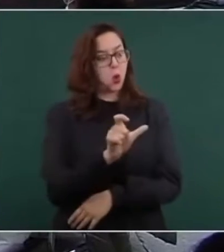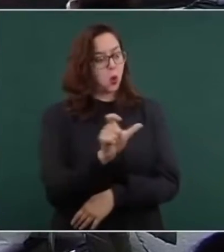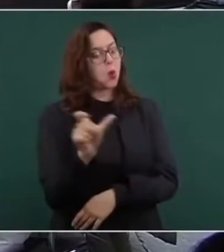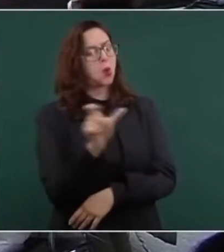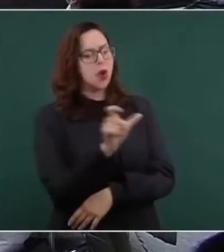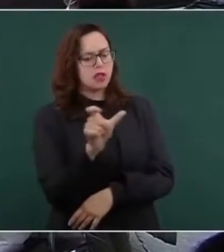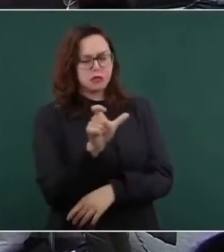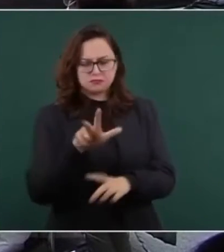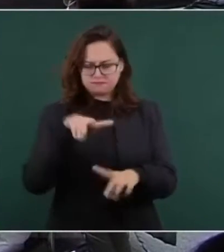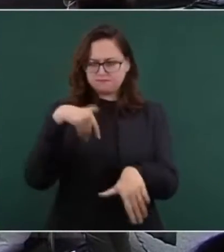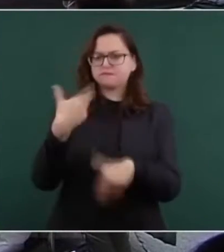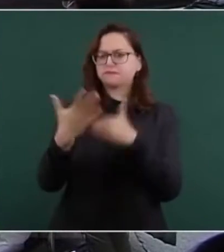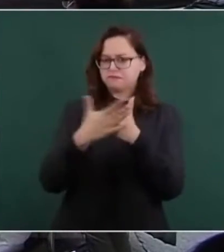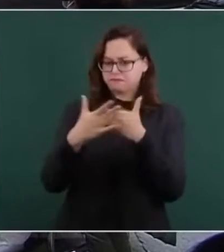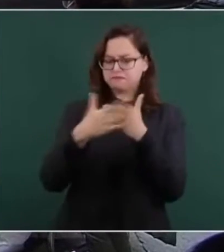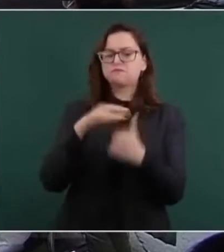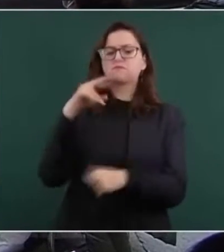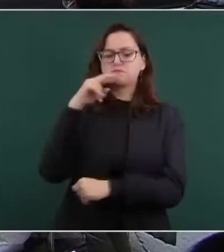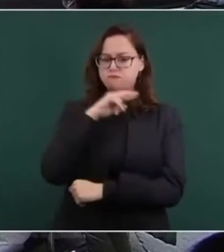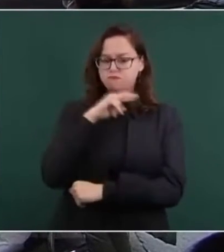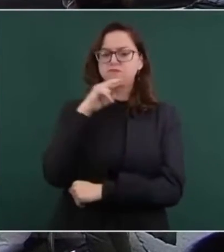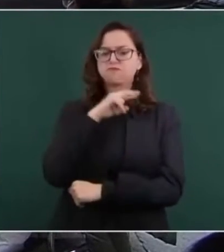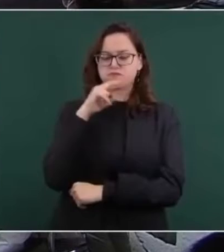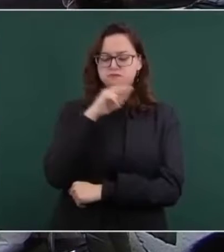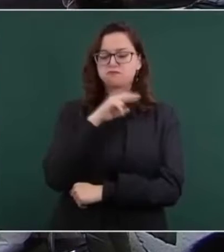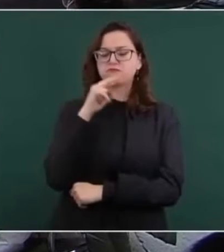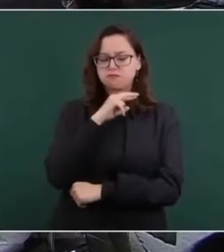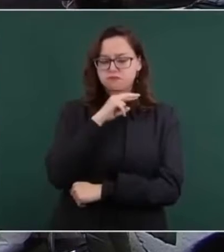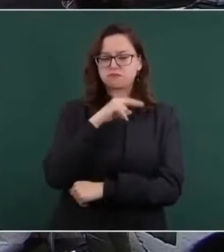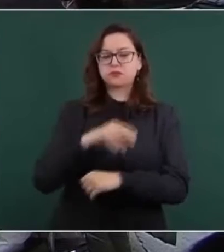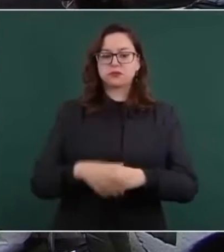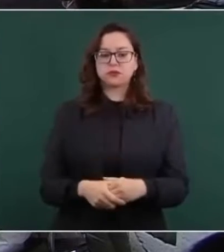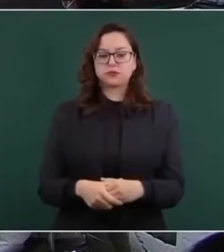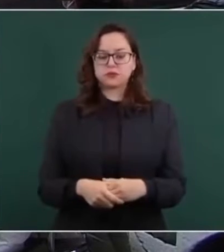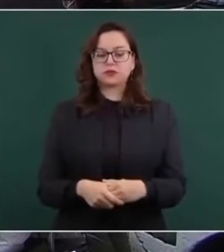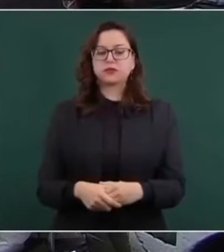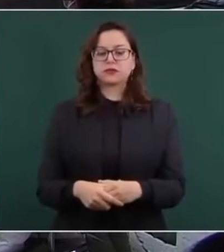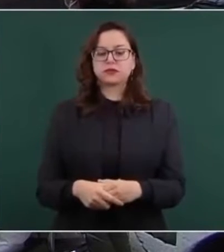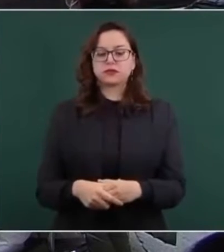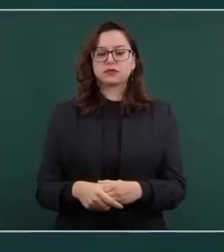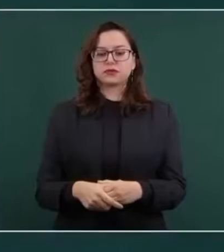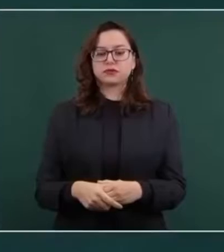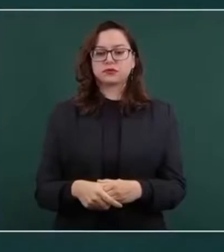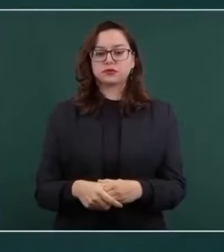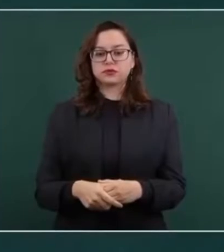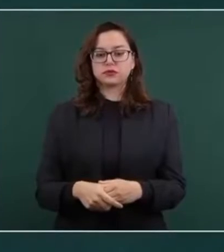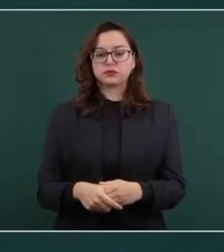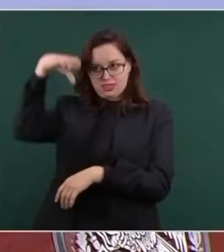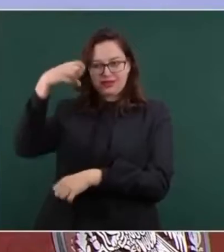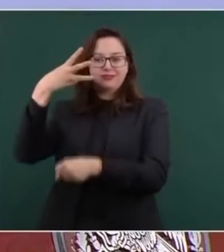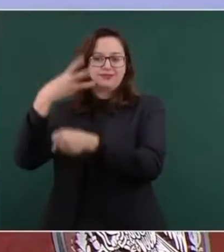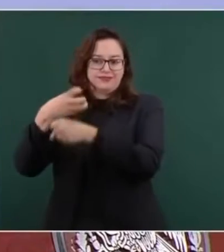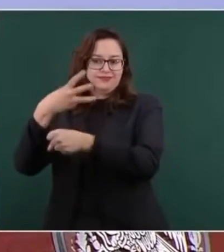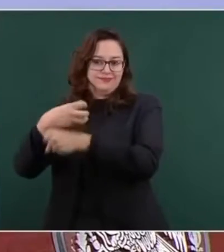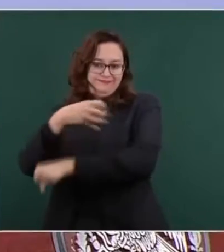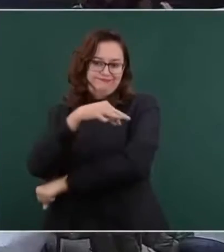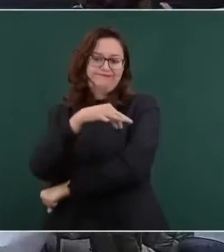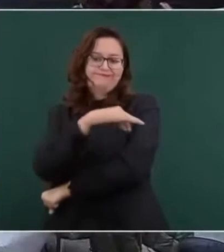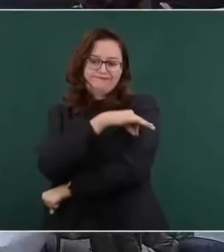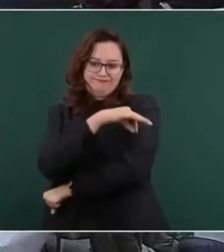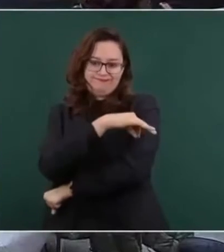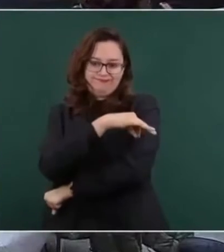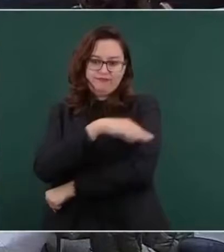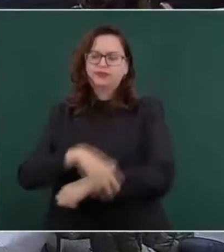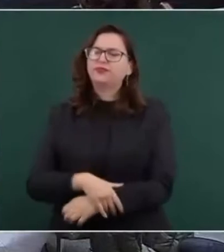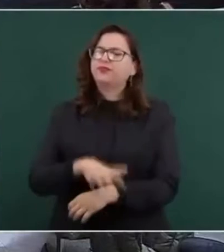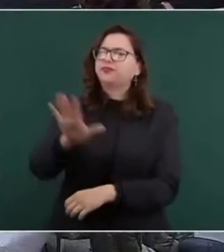más pronto, tenemos que seguir vacunando. Presidente, ¿y en el